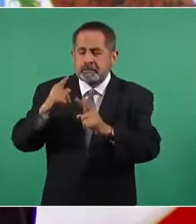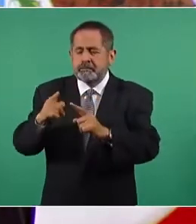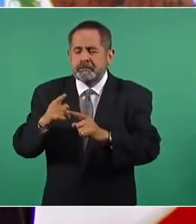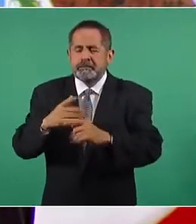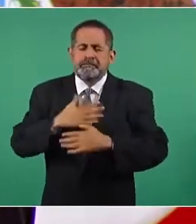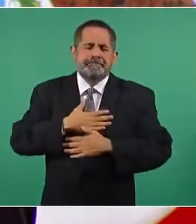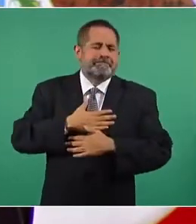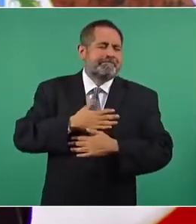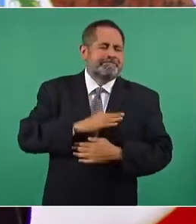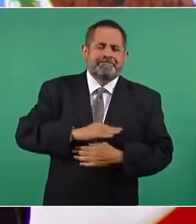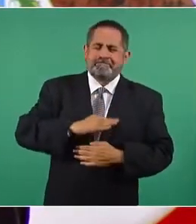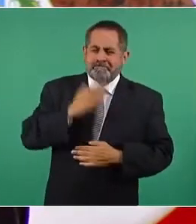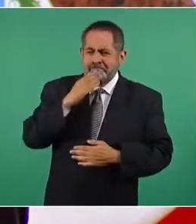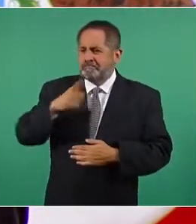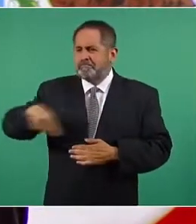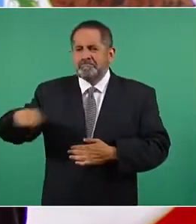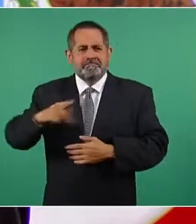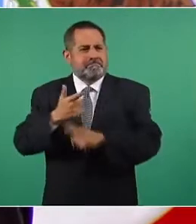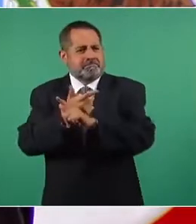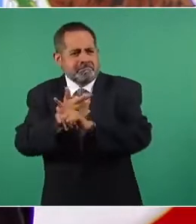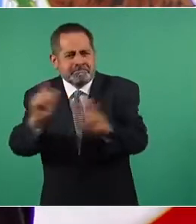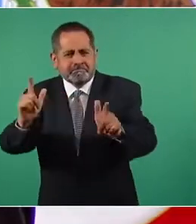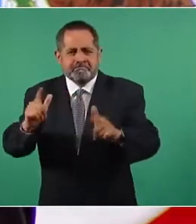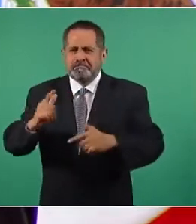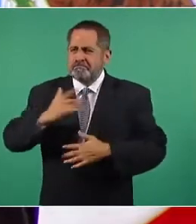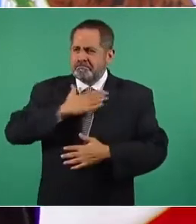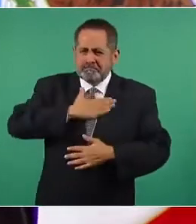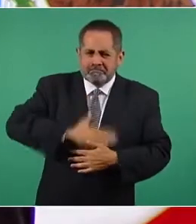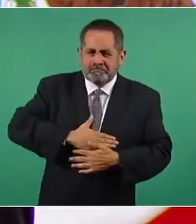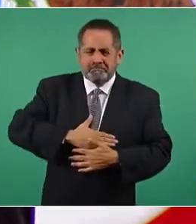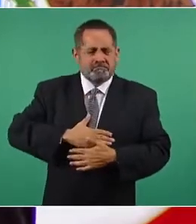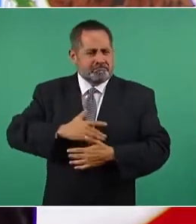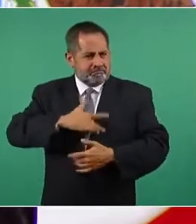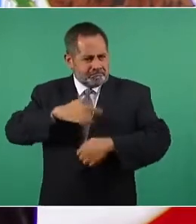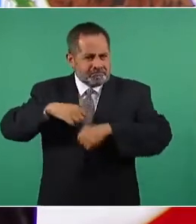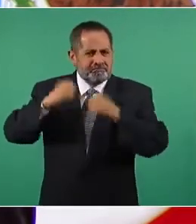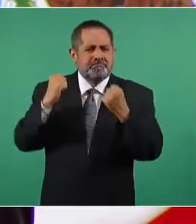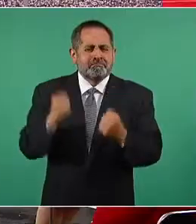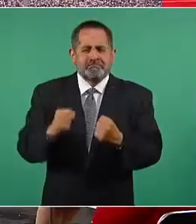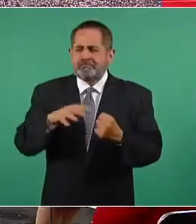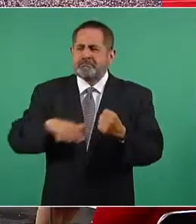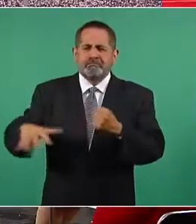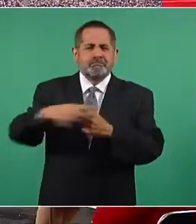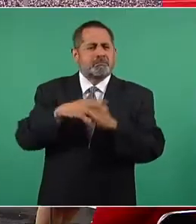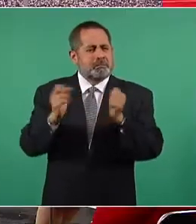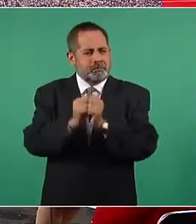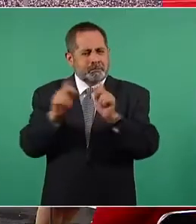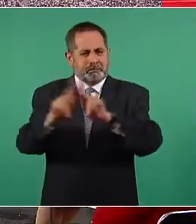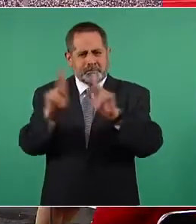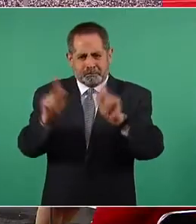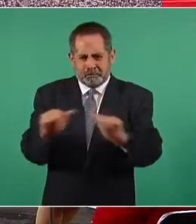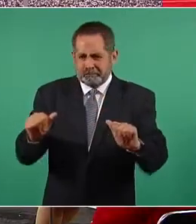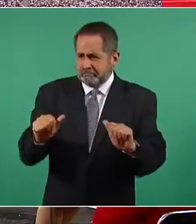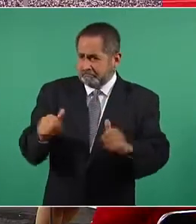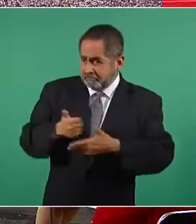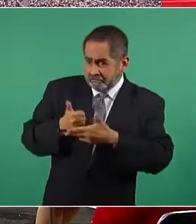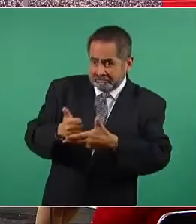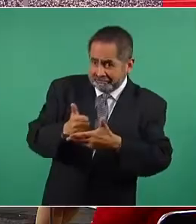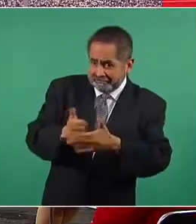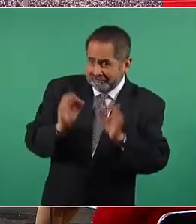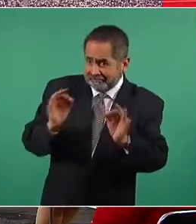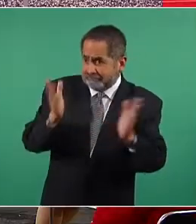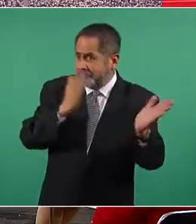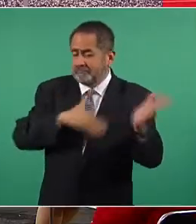país más libre, más justo, más seguro, más pacífico y más